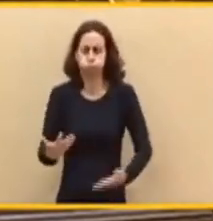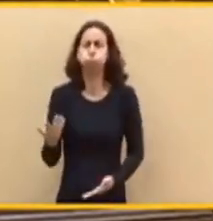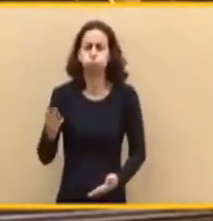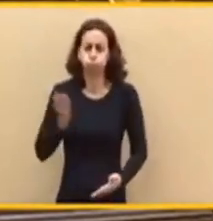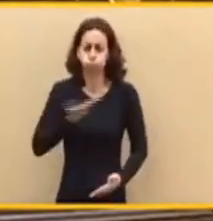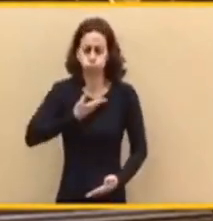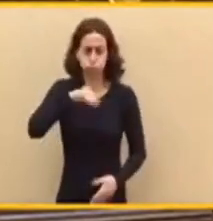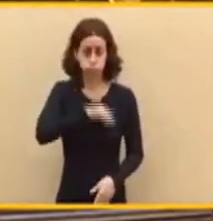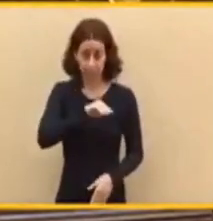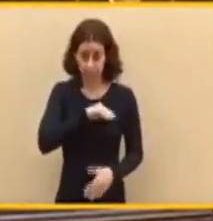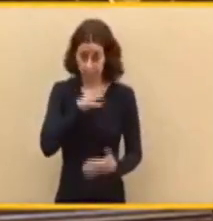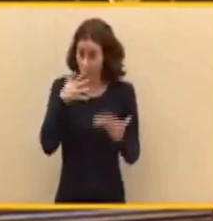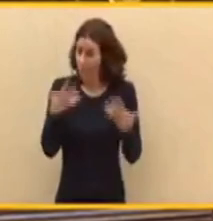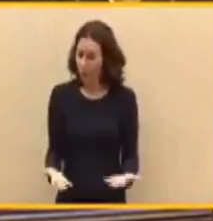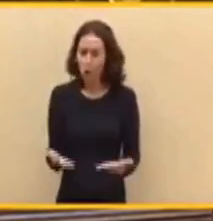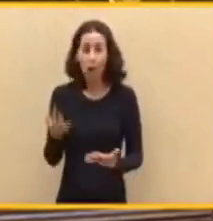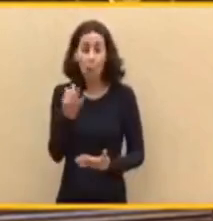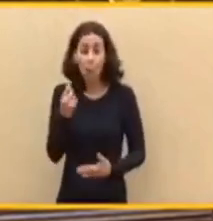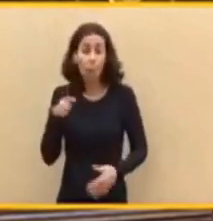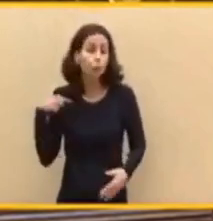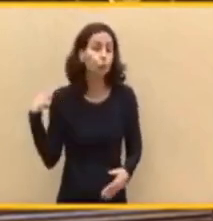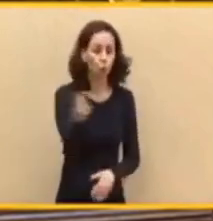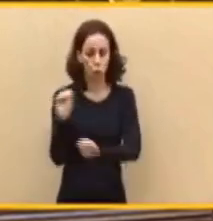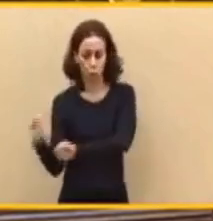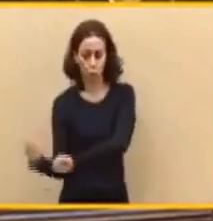trata ahora es de protegernos todos para proteger la salud de la población.